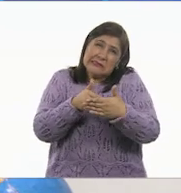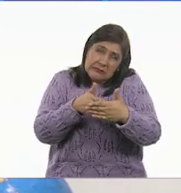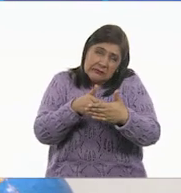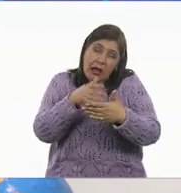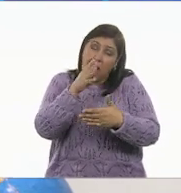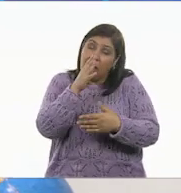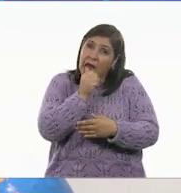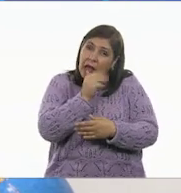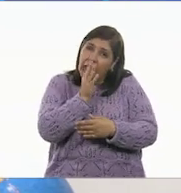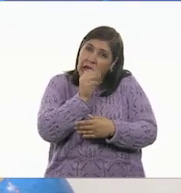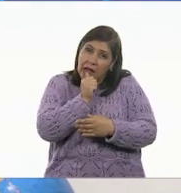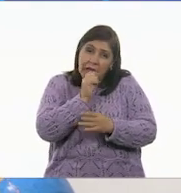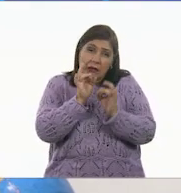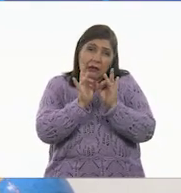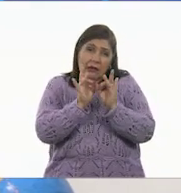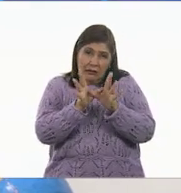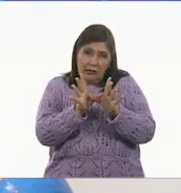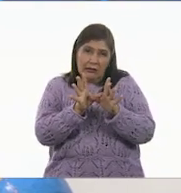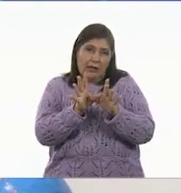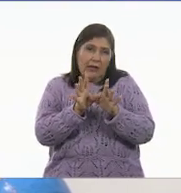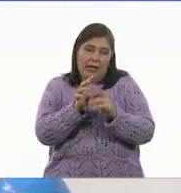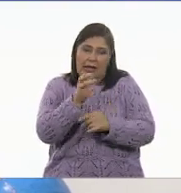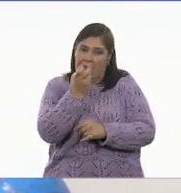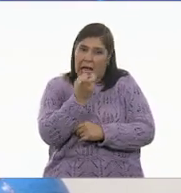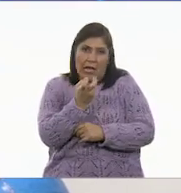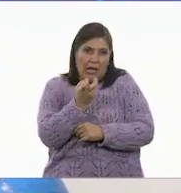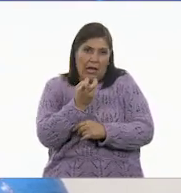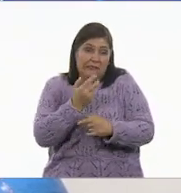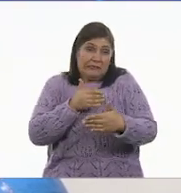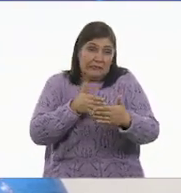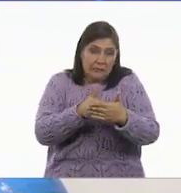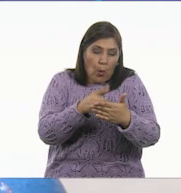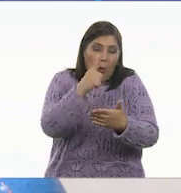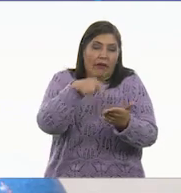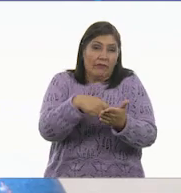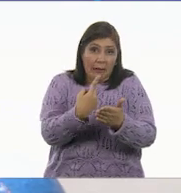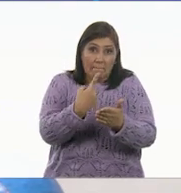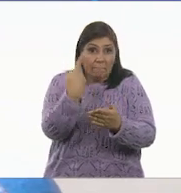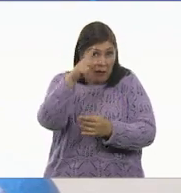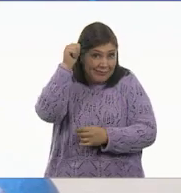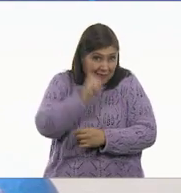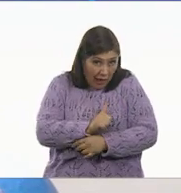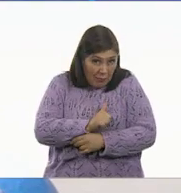fue en ese momento, no quiere decir que sea así siempre.